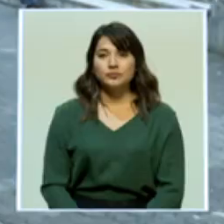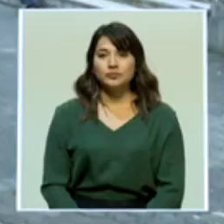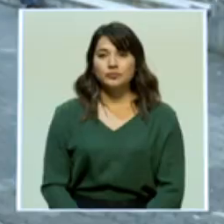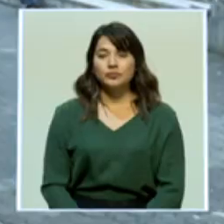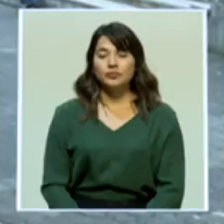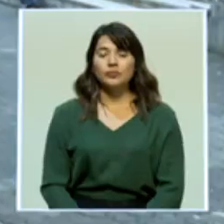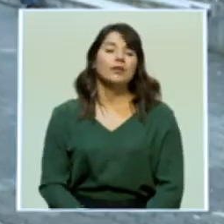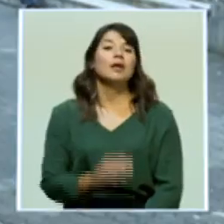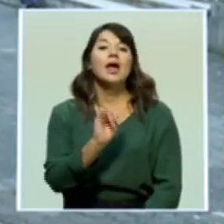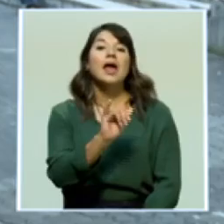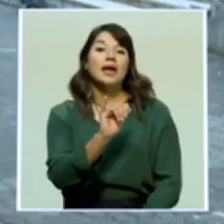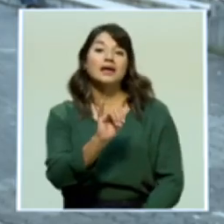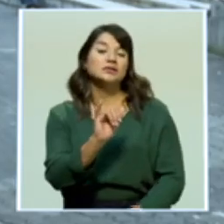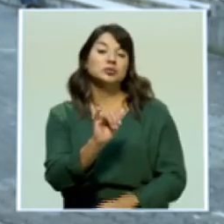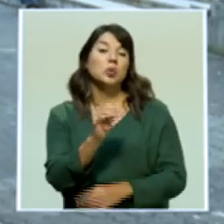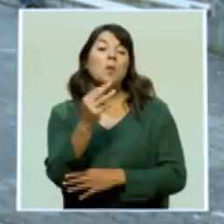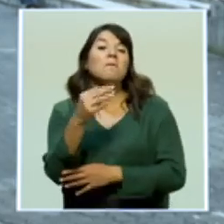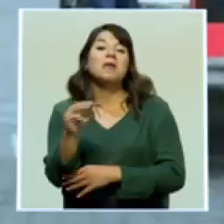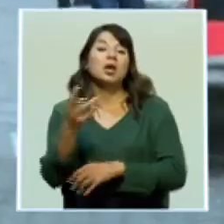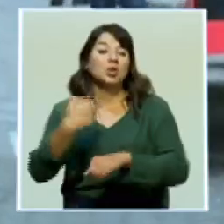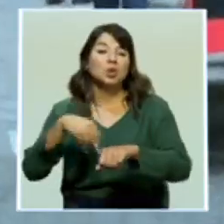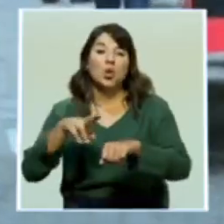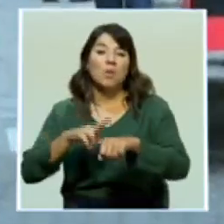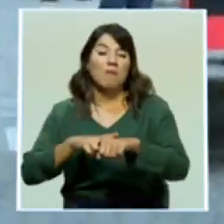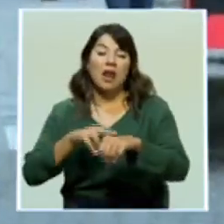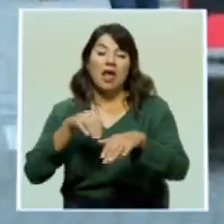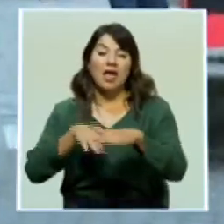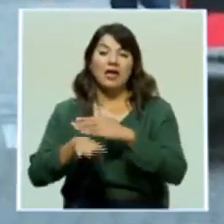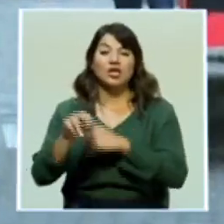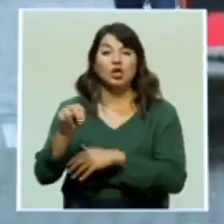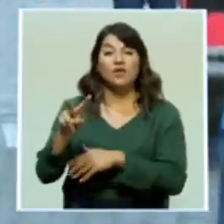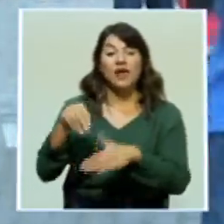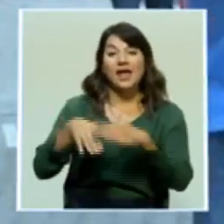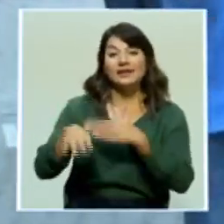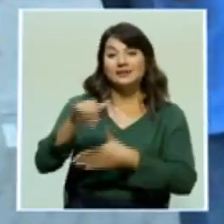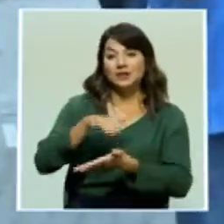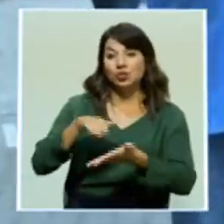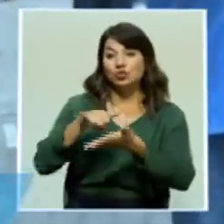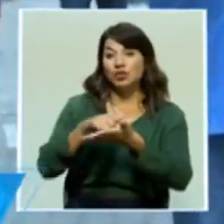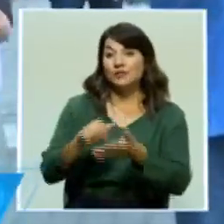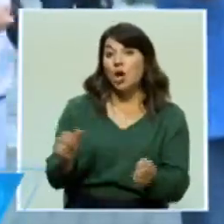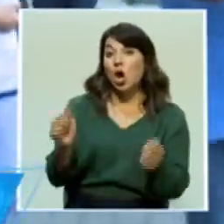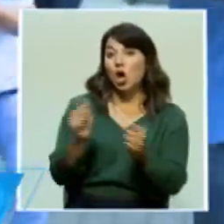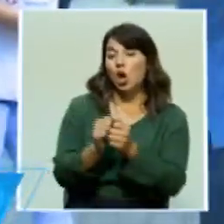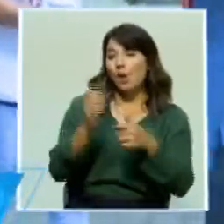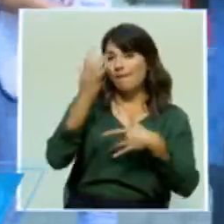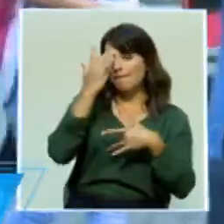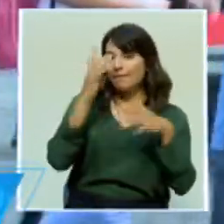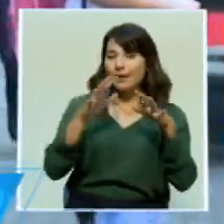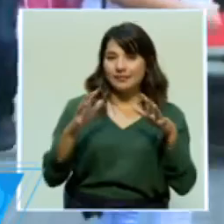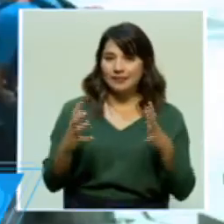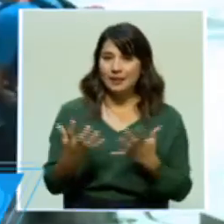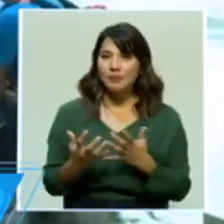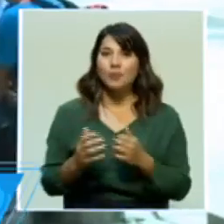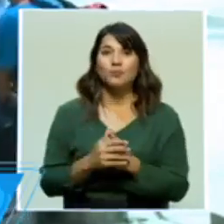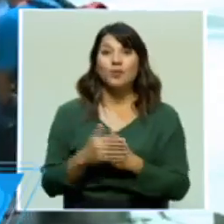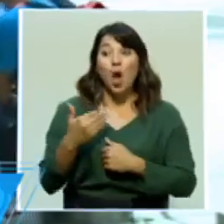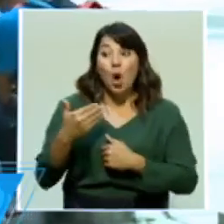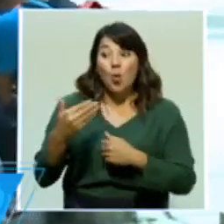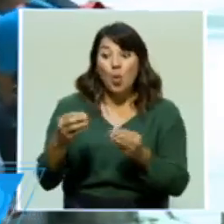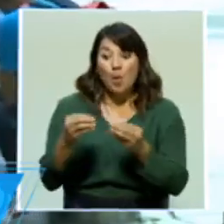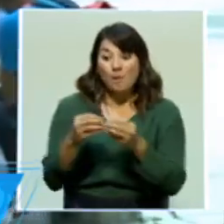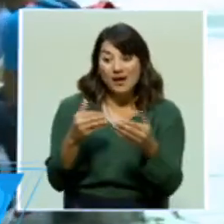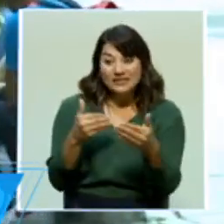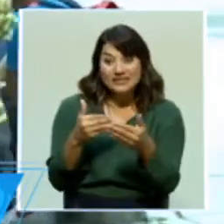Este es un típico miércoles de noviembre en San José en medio de la pandemia. Conforme se acerquen los días festivos, la